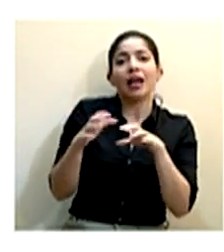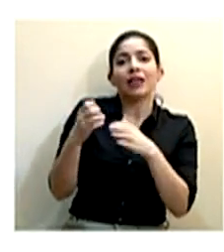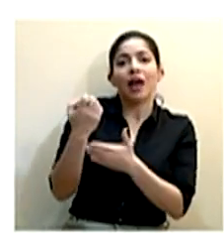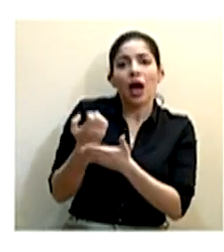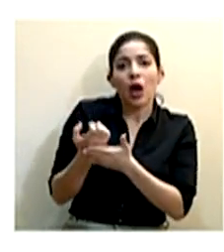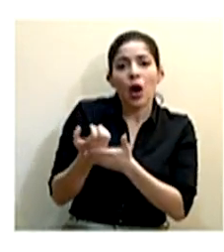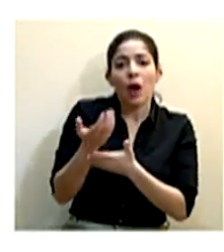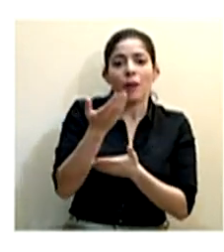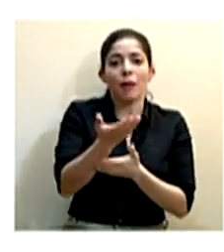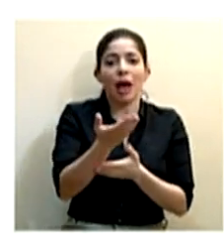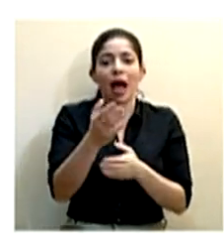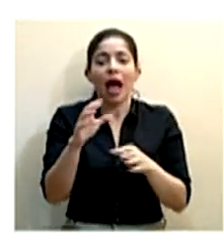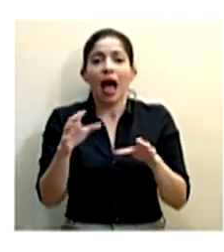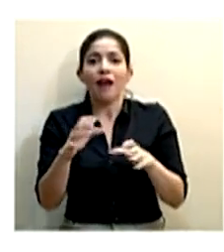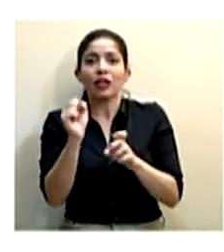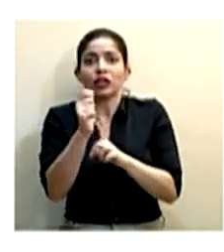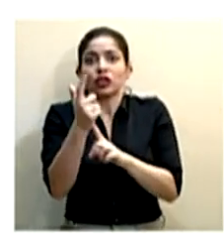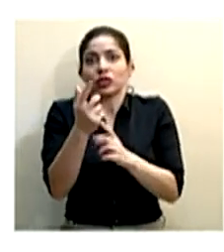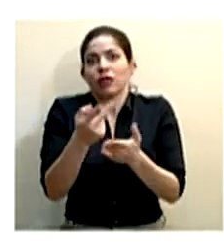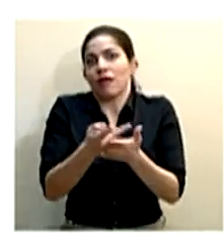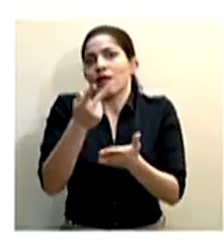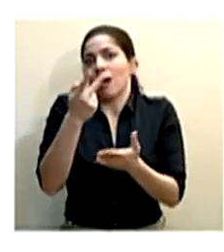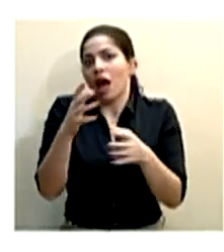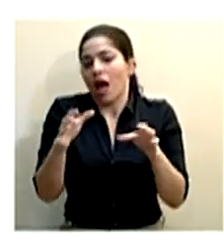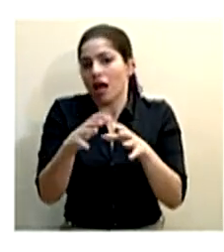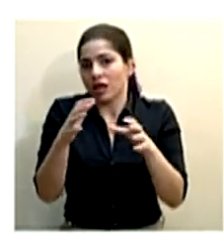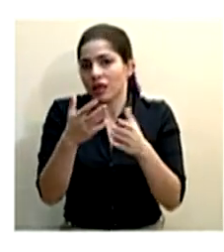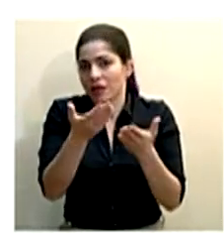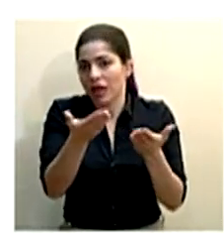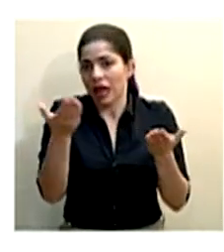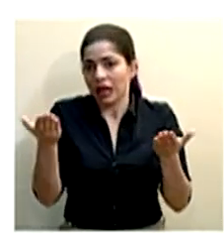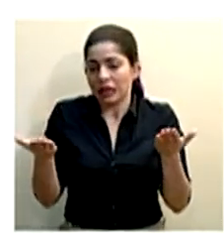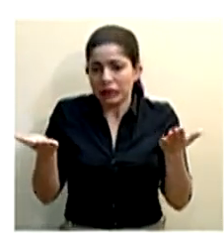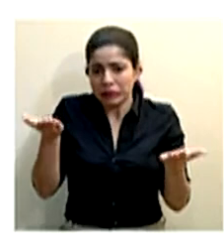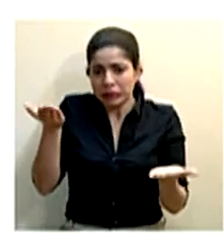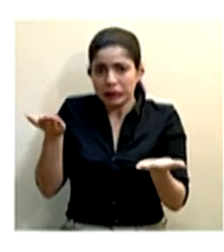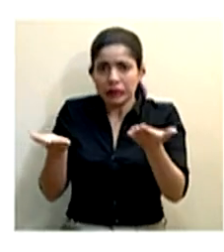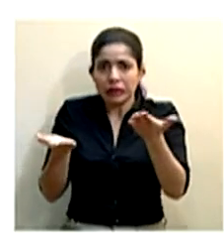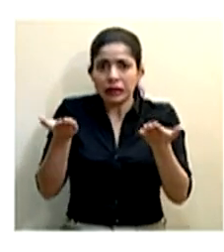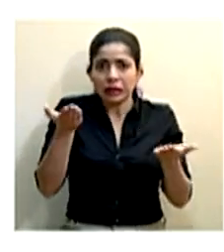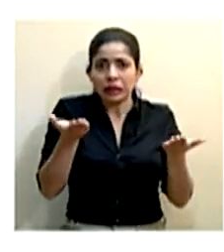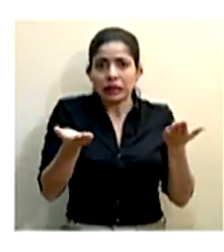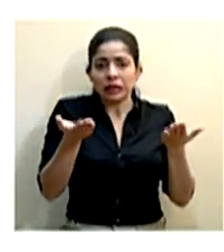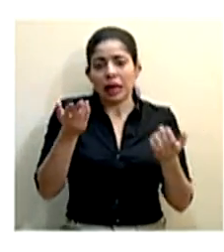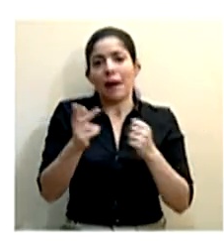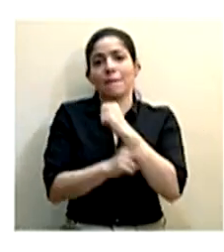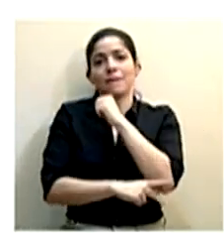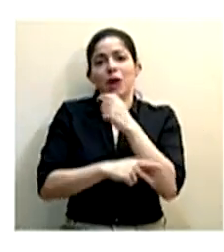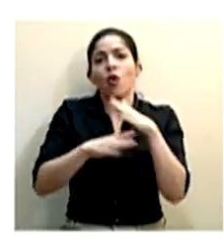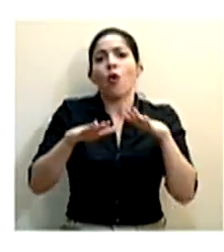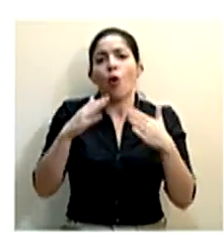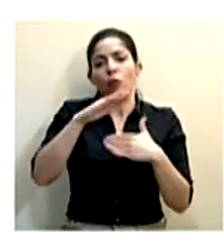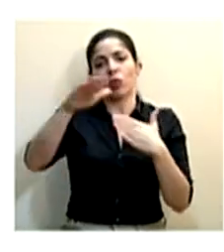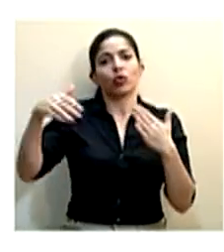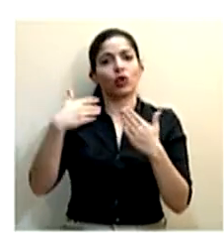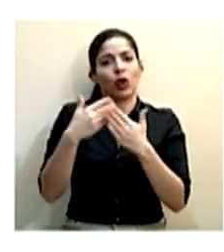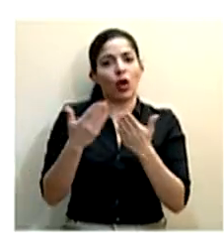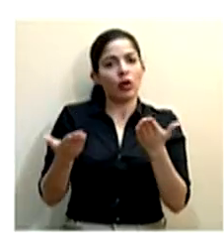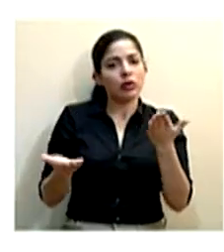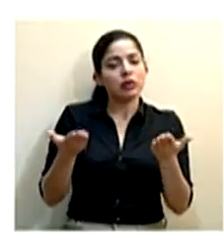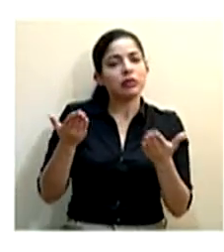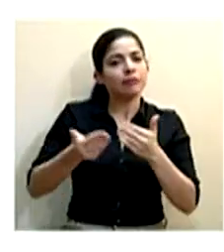en el sentido del valor social que tiene muchas de esas actividades. Ese país lo estamos llevando adelante todos y todas.